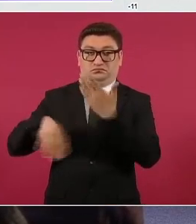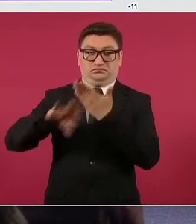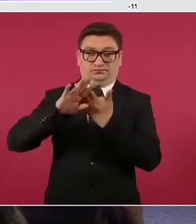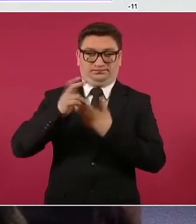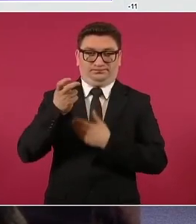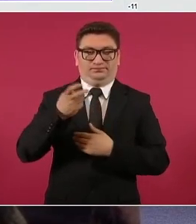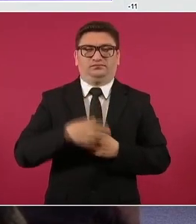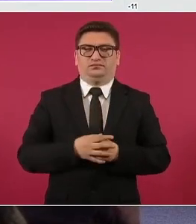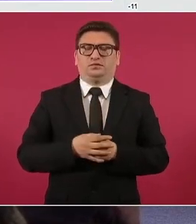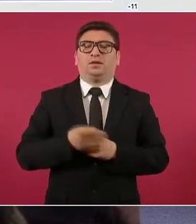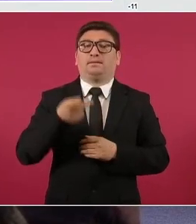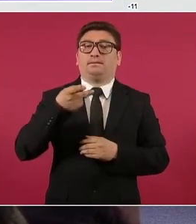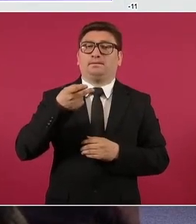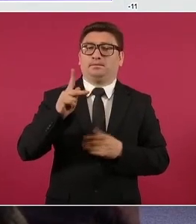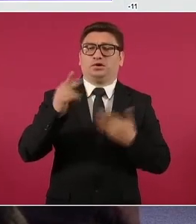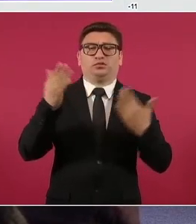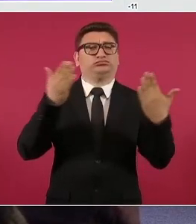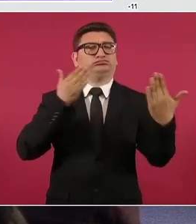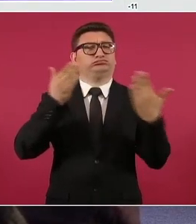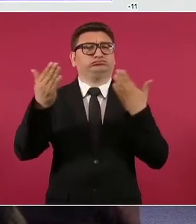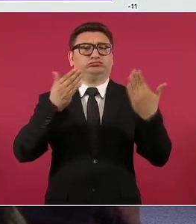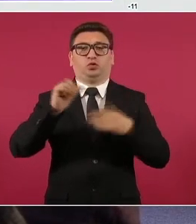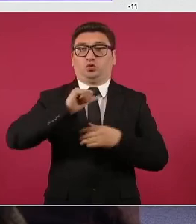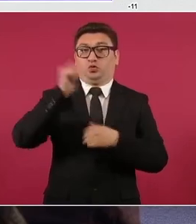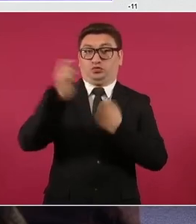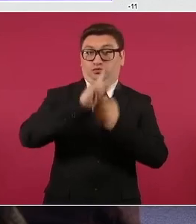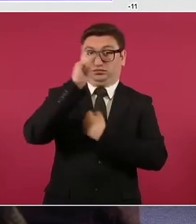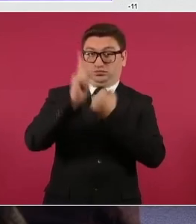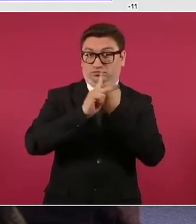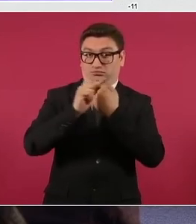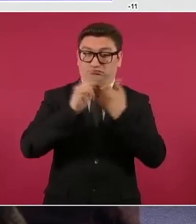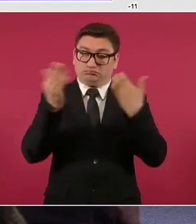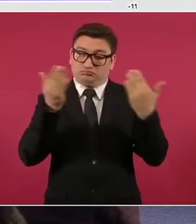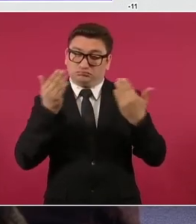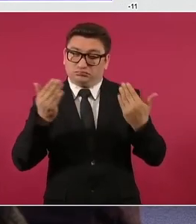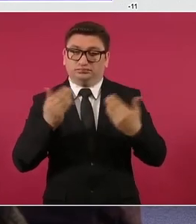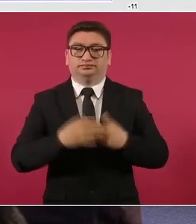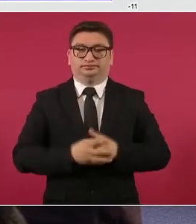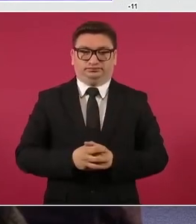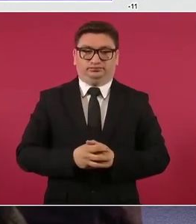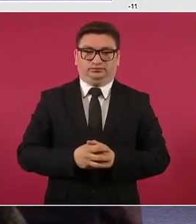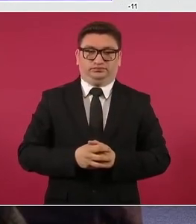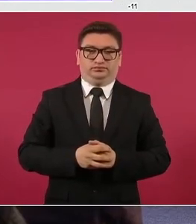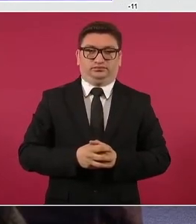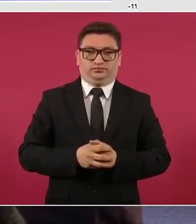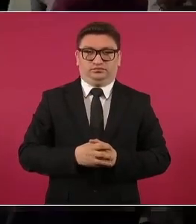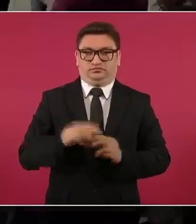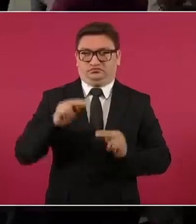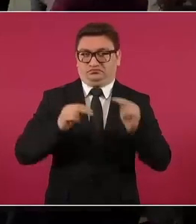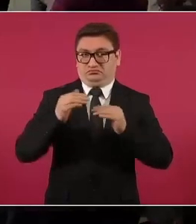Pero con relación a otros países no son muchos.